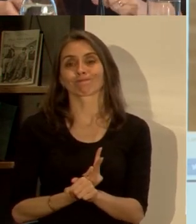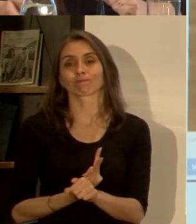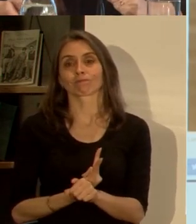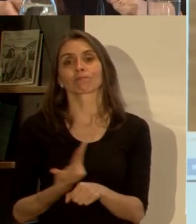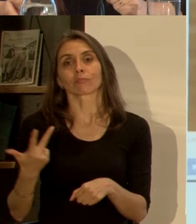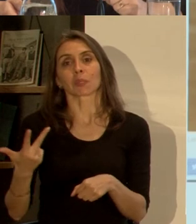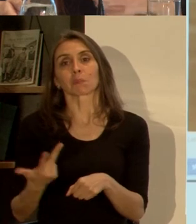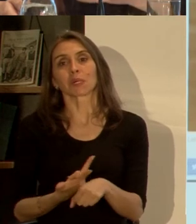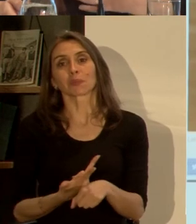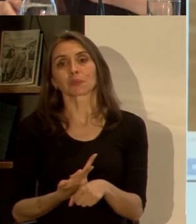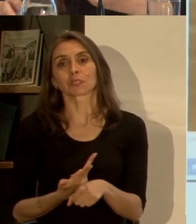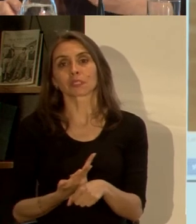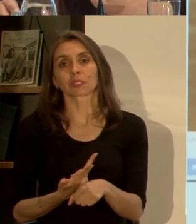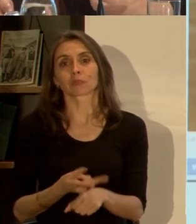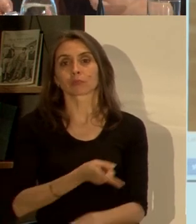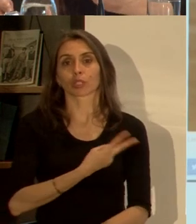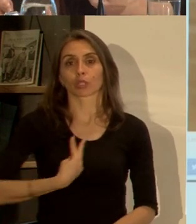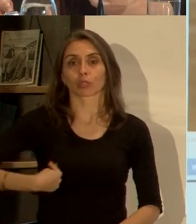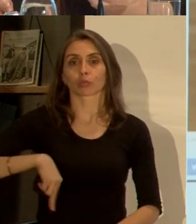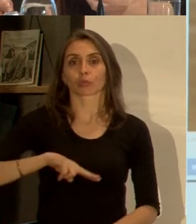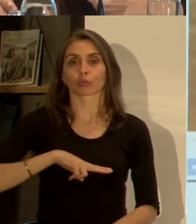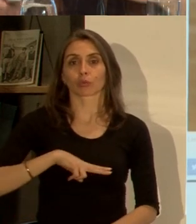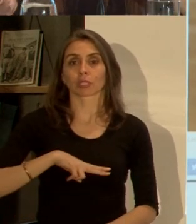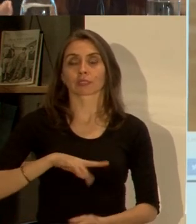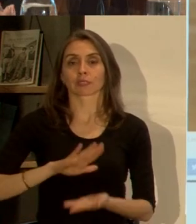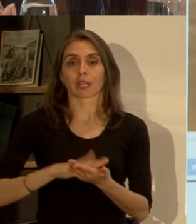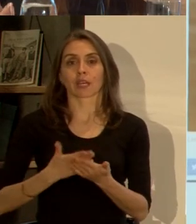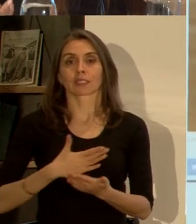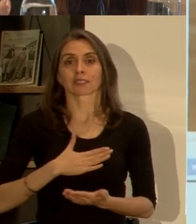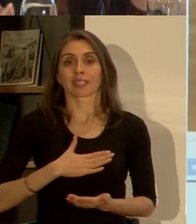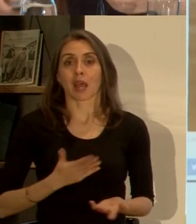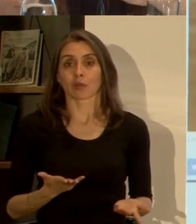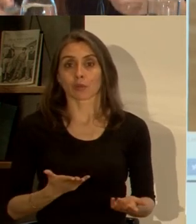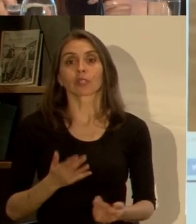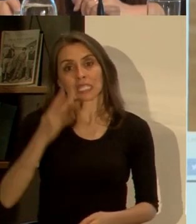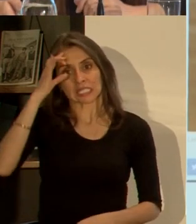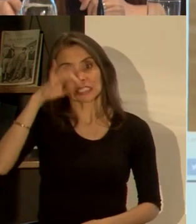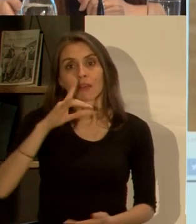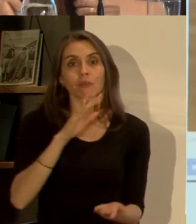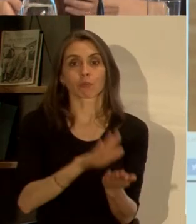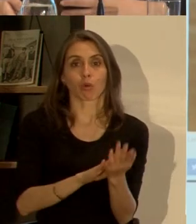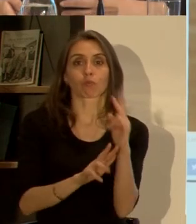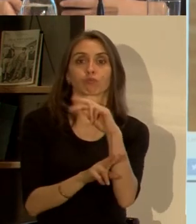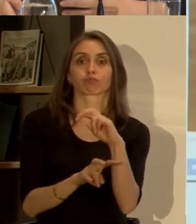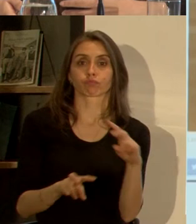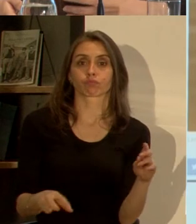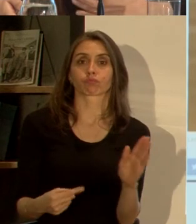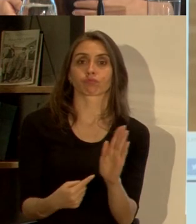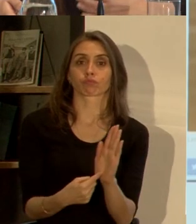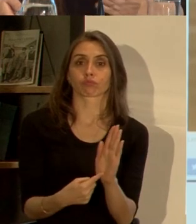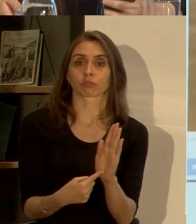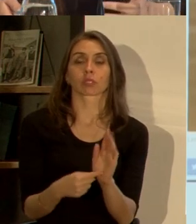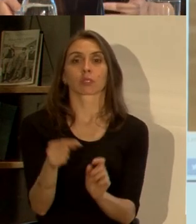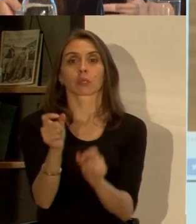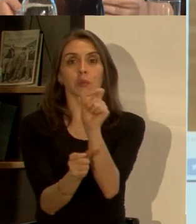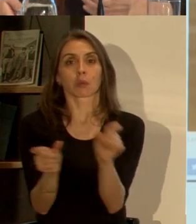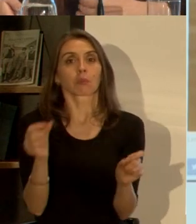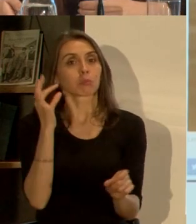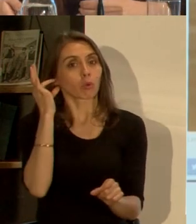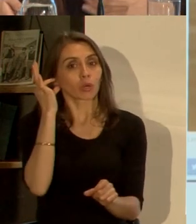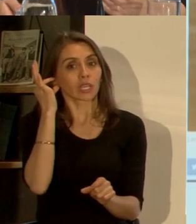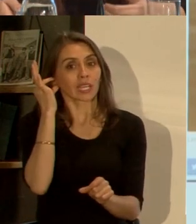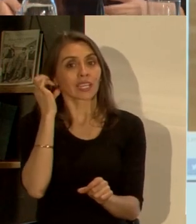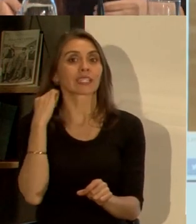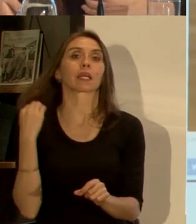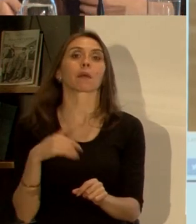manera nuestro sistema de salud de hecho se sabe y está comprobado por estudios que las mujeres que son más